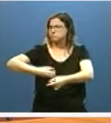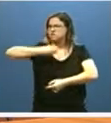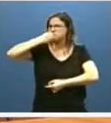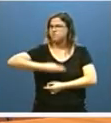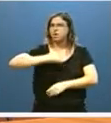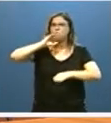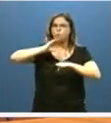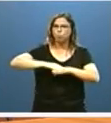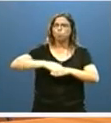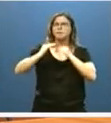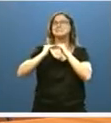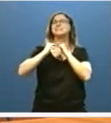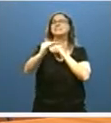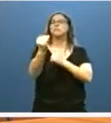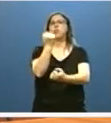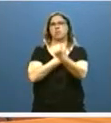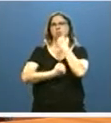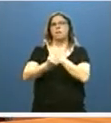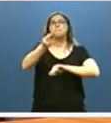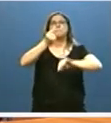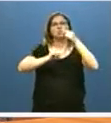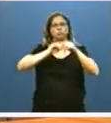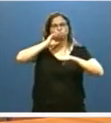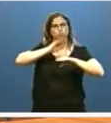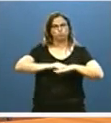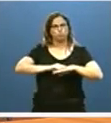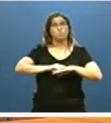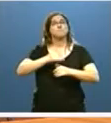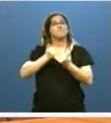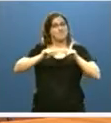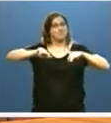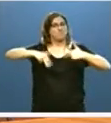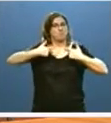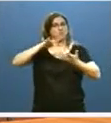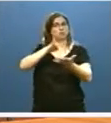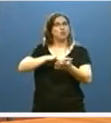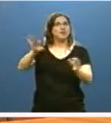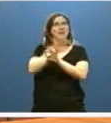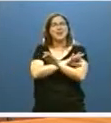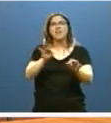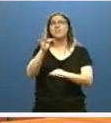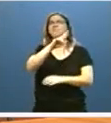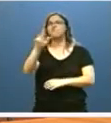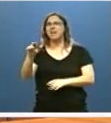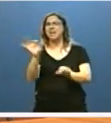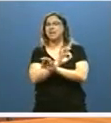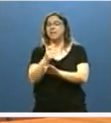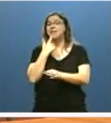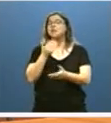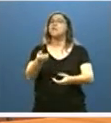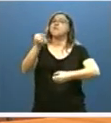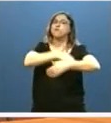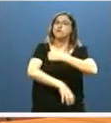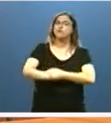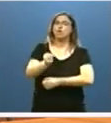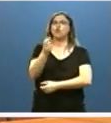sus obligaciones de estabilidad presupuestaria. Lo que nos ha permitido no tener que acudir al FLA y beneficiarnos del Fondo de Facilidad